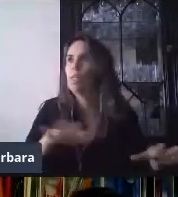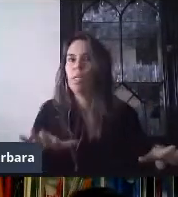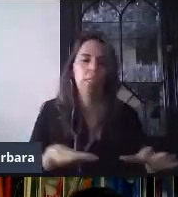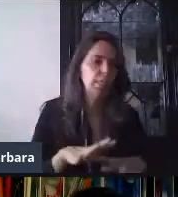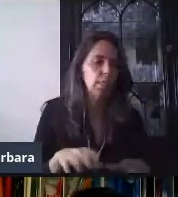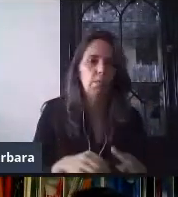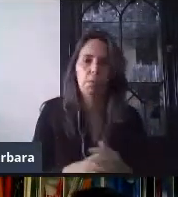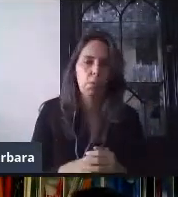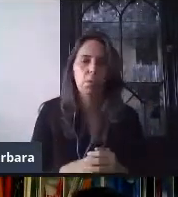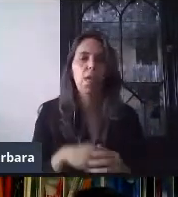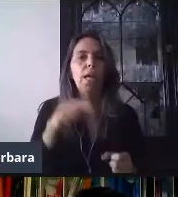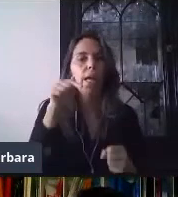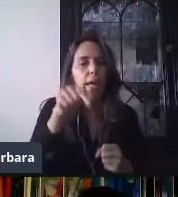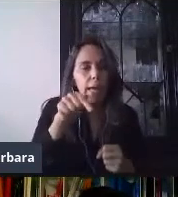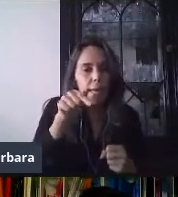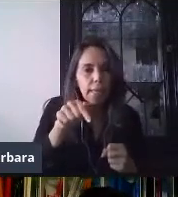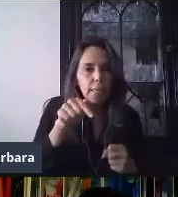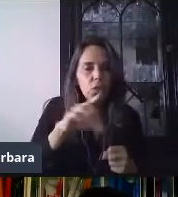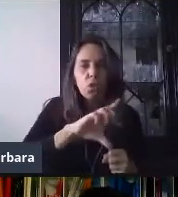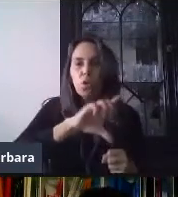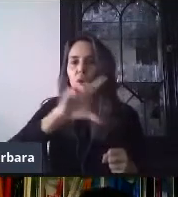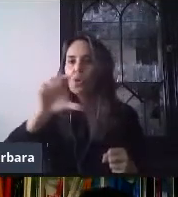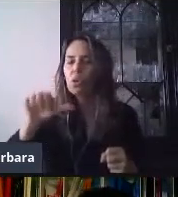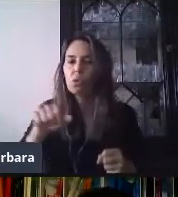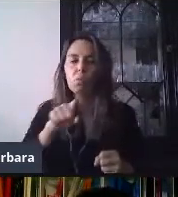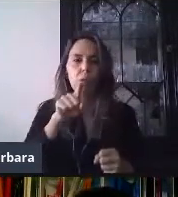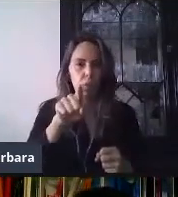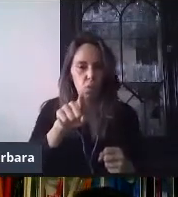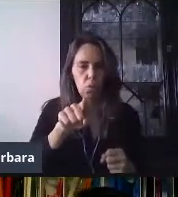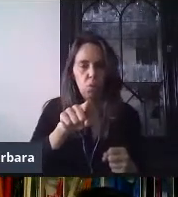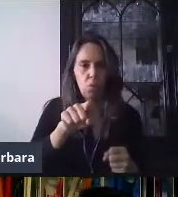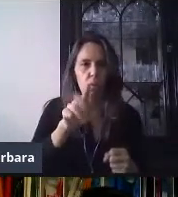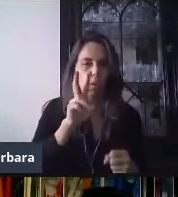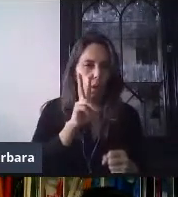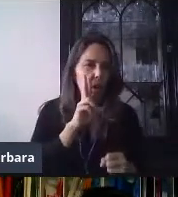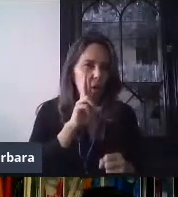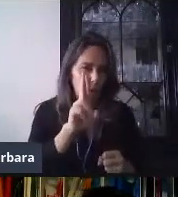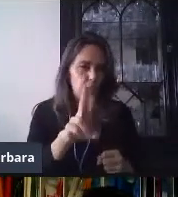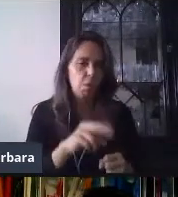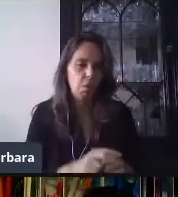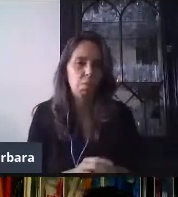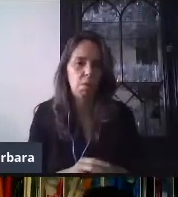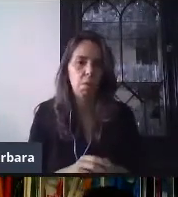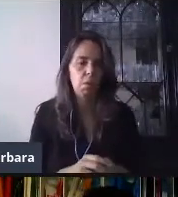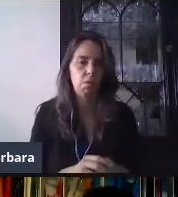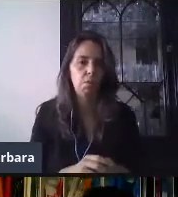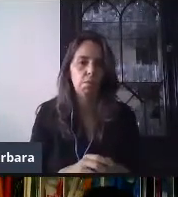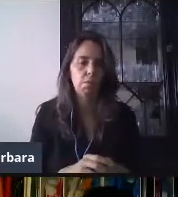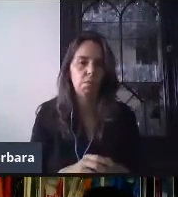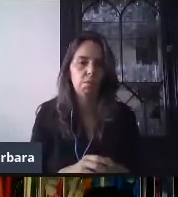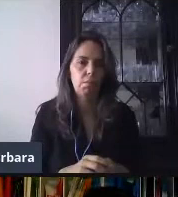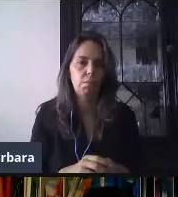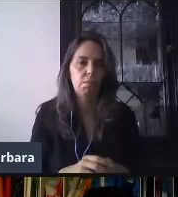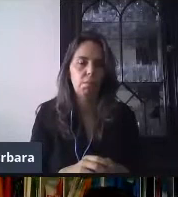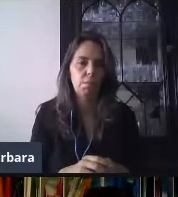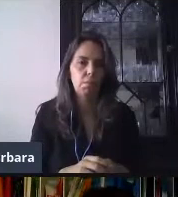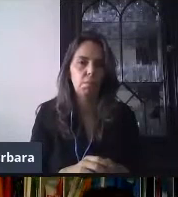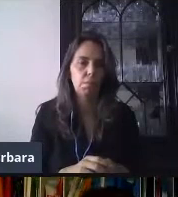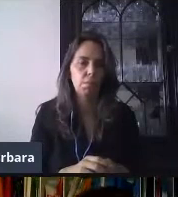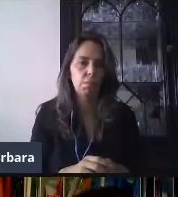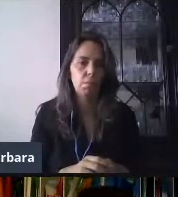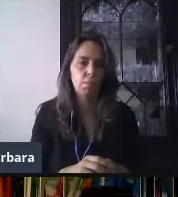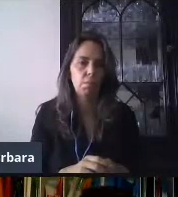esta sesión va a quedar grabada, entonces ustedes la van a poder reproducir a veces que necesiten y seguir como todo el proceso. Entonces,